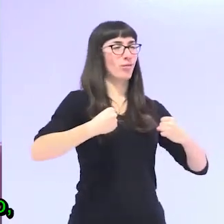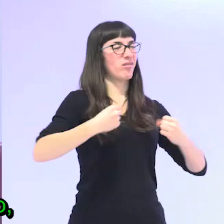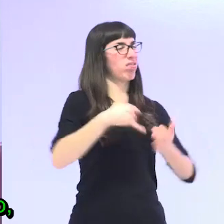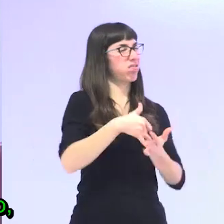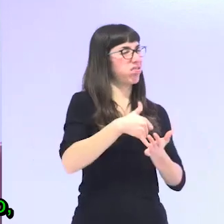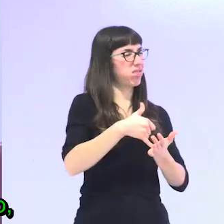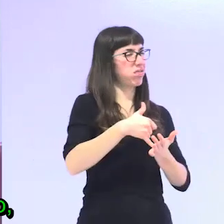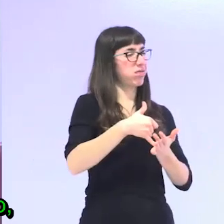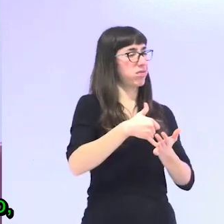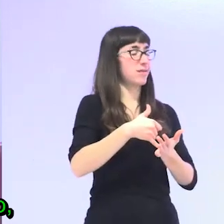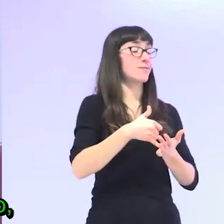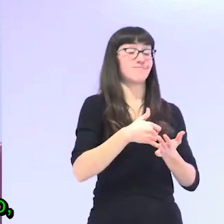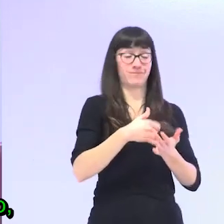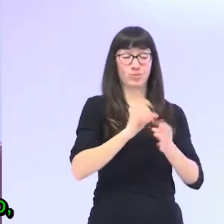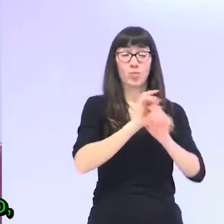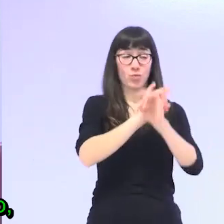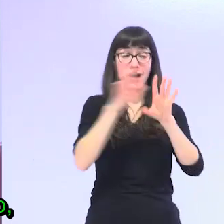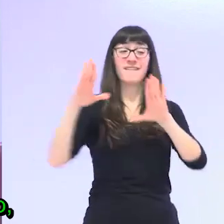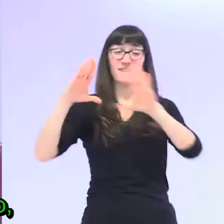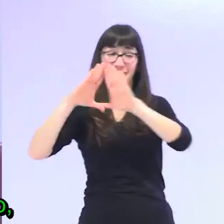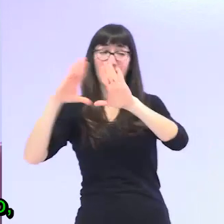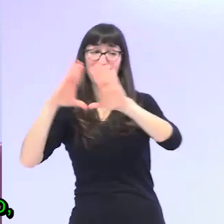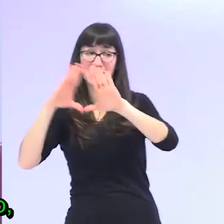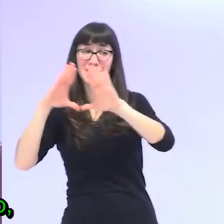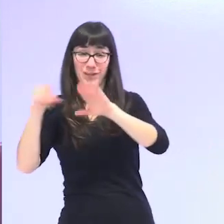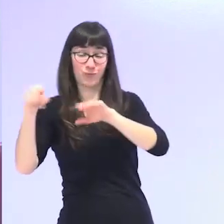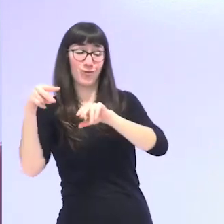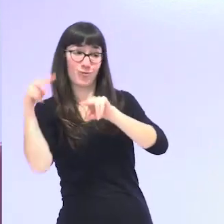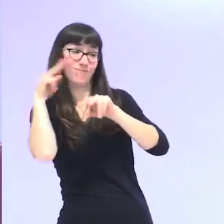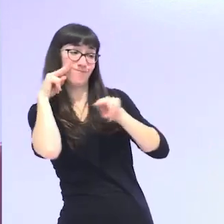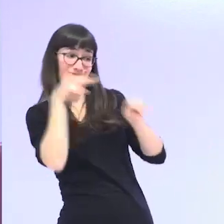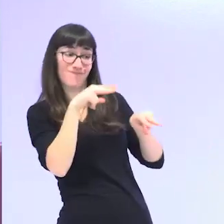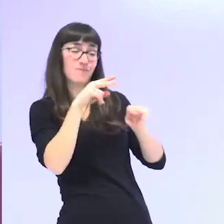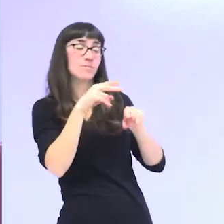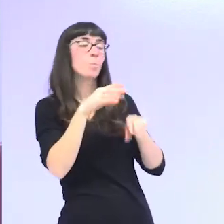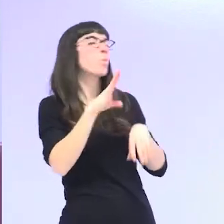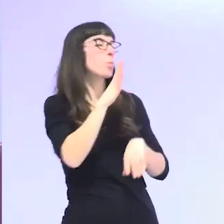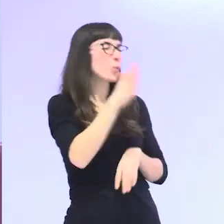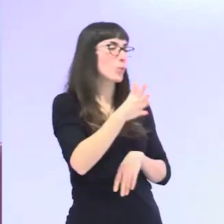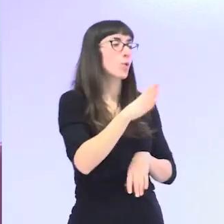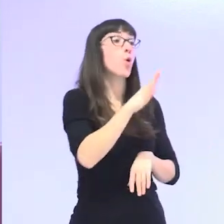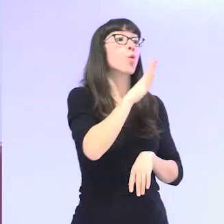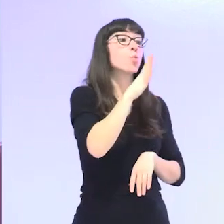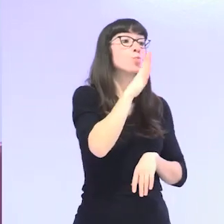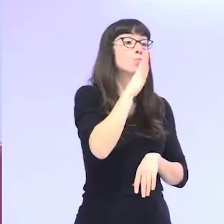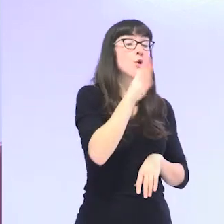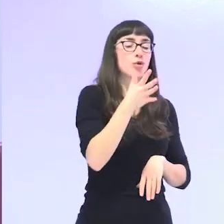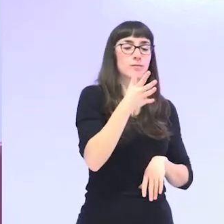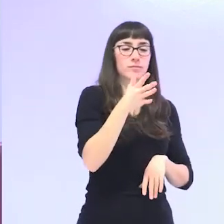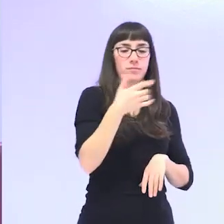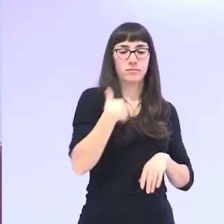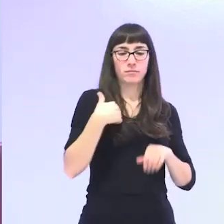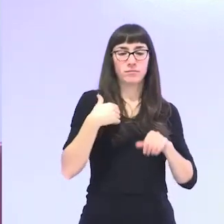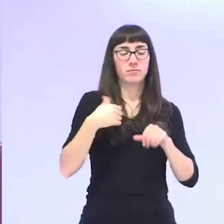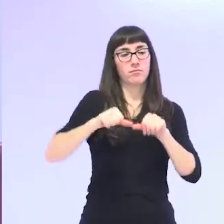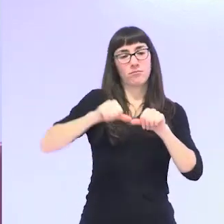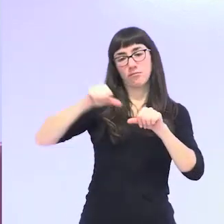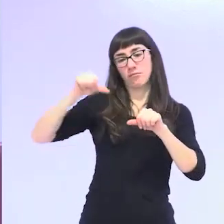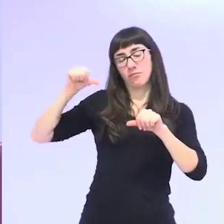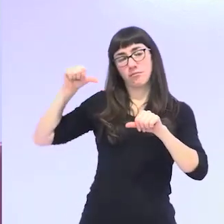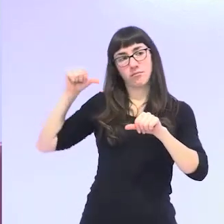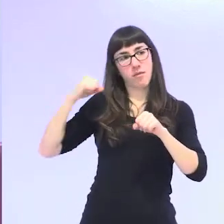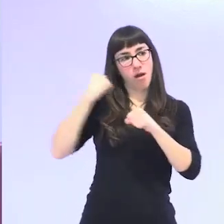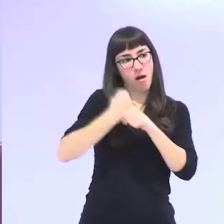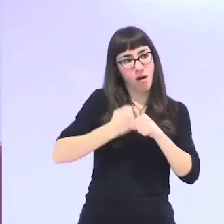feminismo cuando ha dedicado recursos a estudiarlo es que la enorme cantidad de roles que las